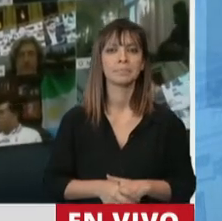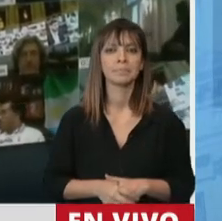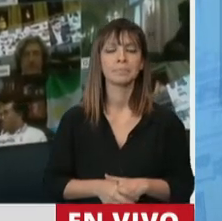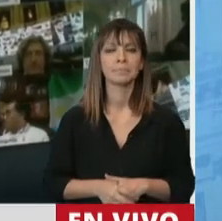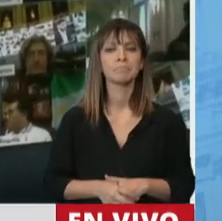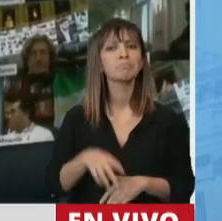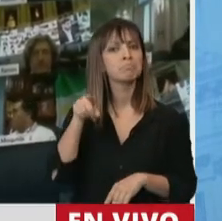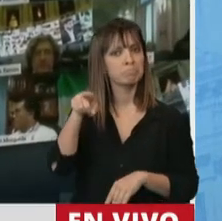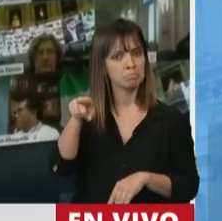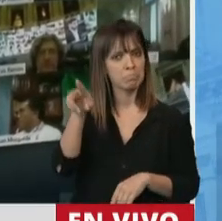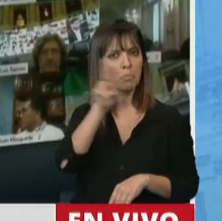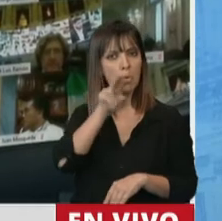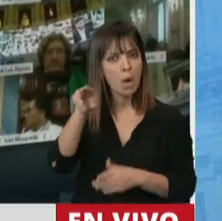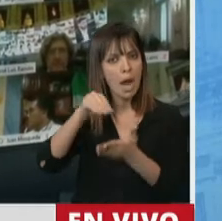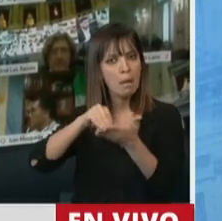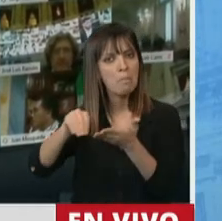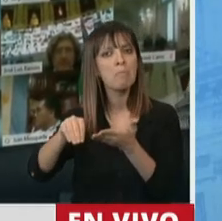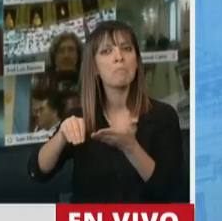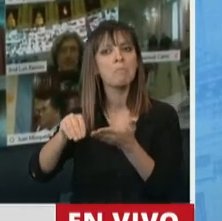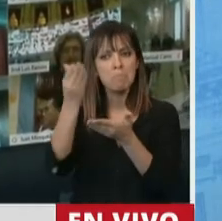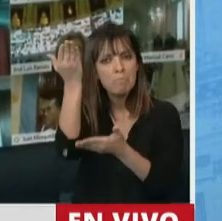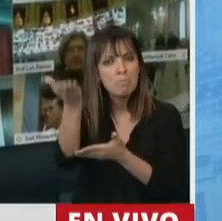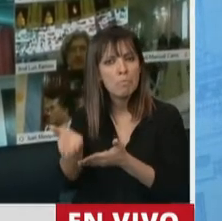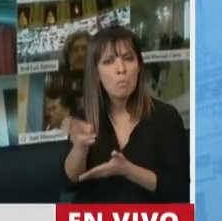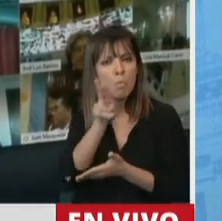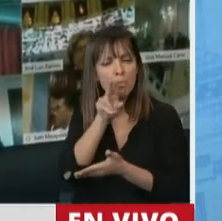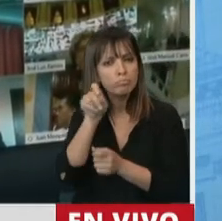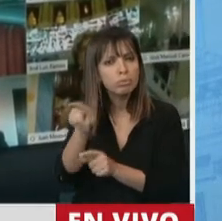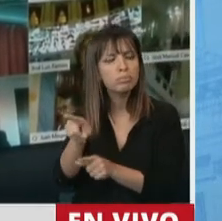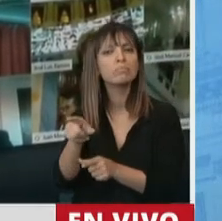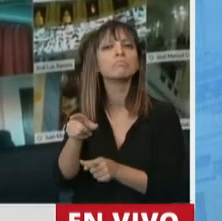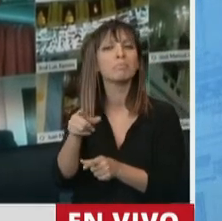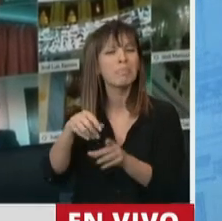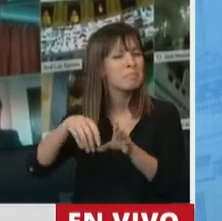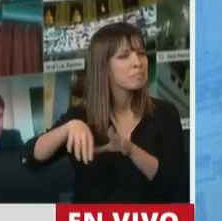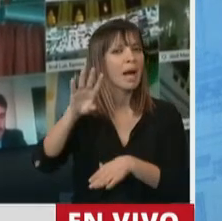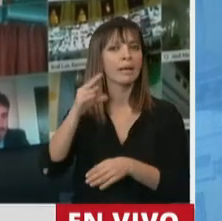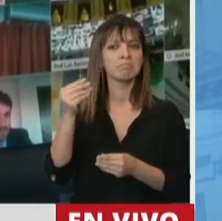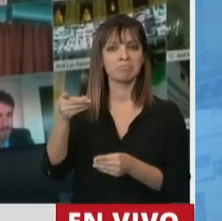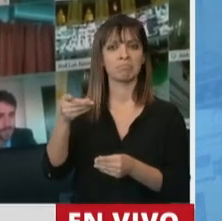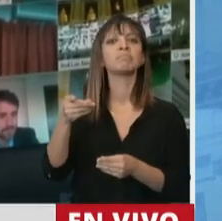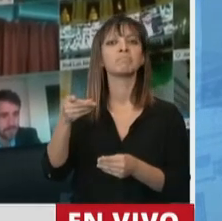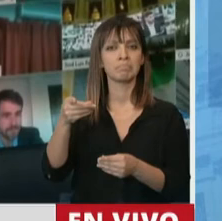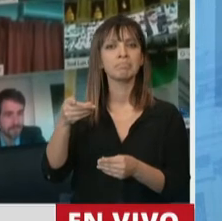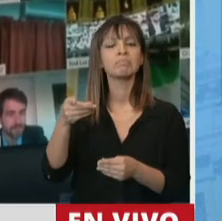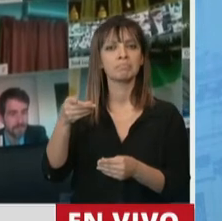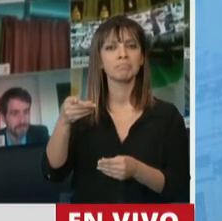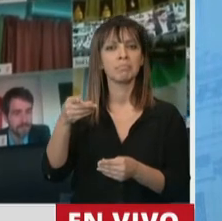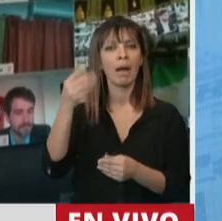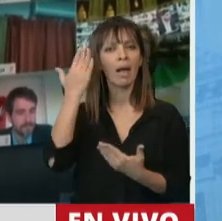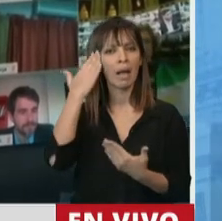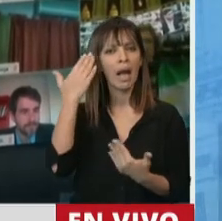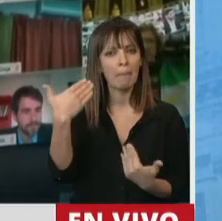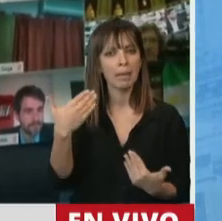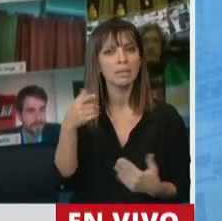Como diputada, como mujer, pero sobre todas las cosas por mostrar no solamente capacidad